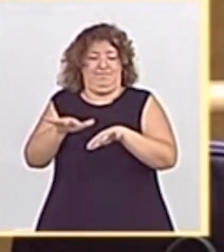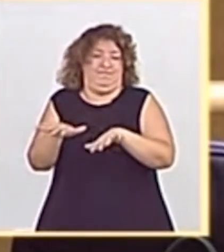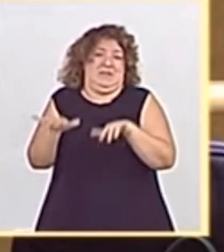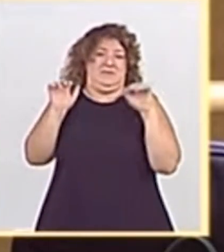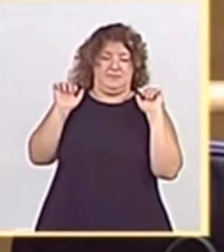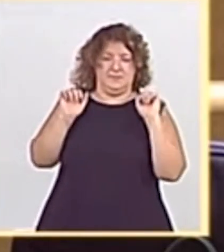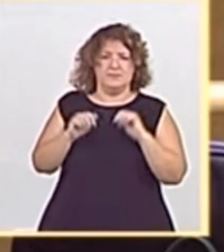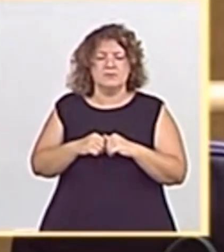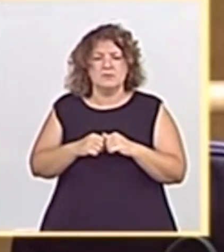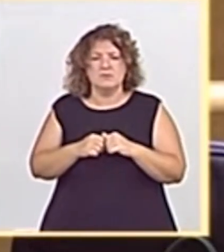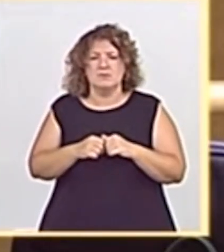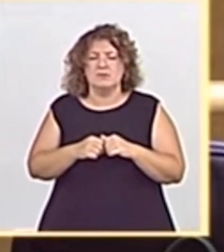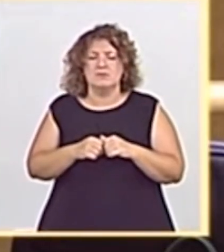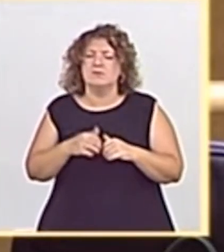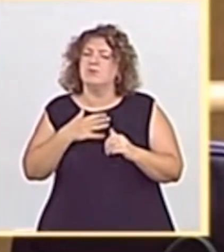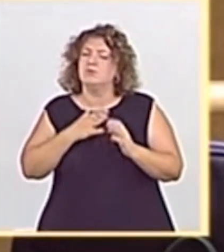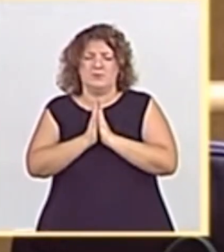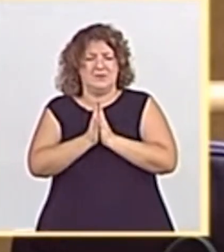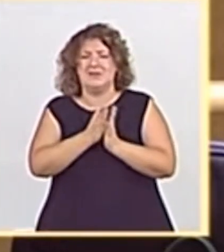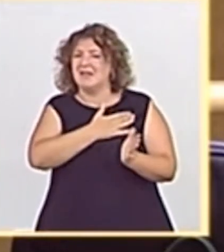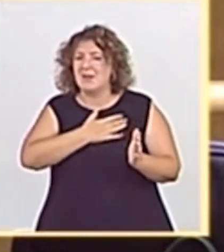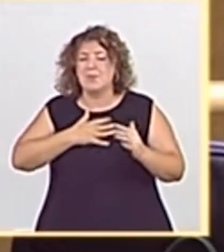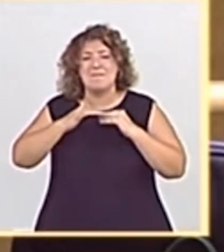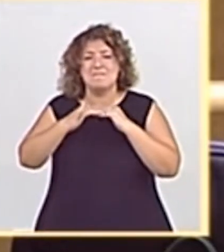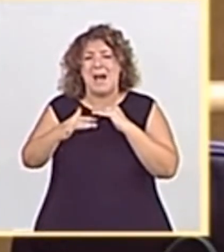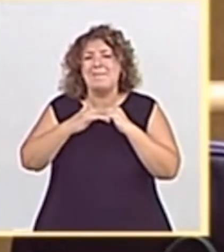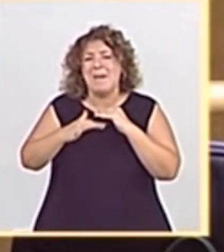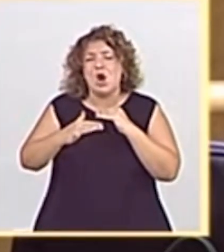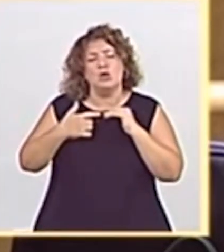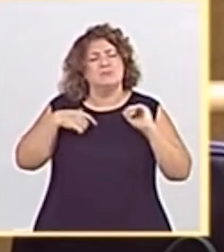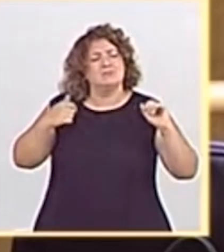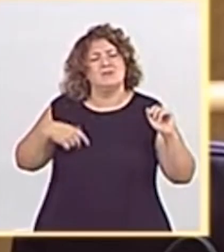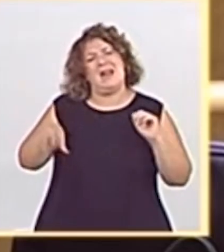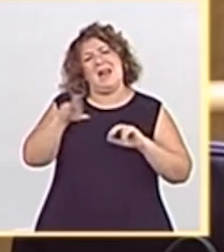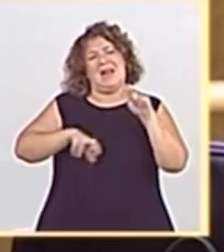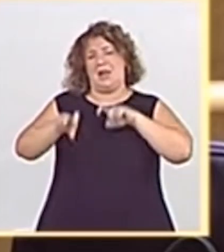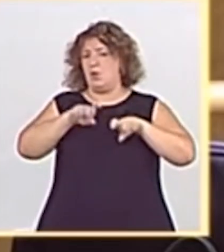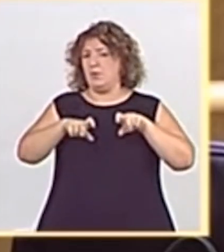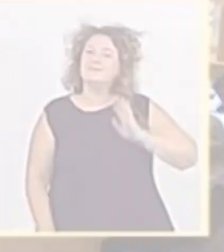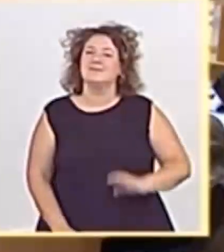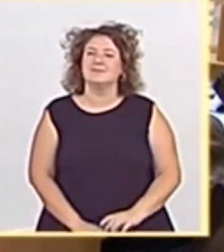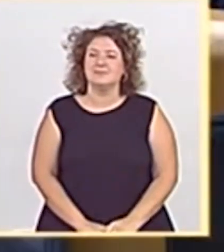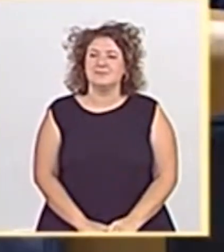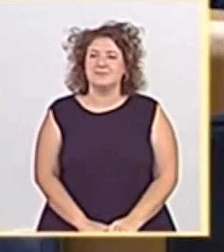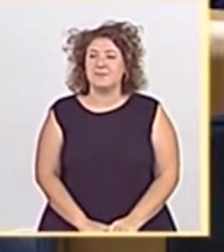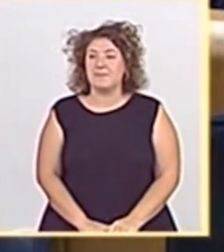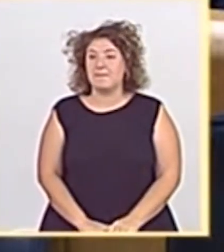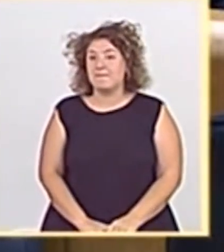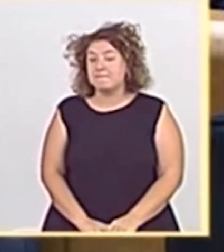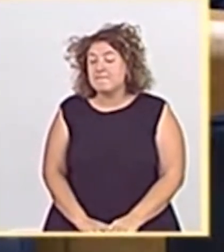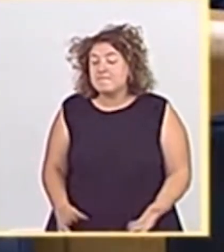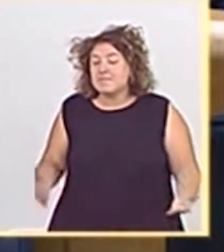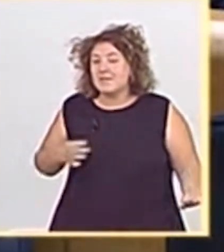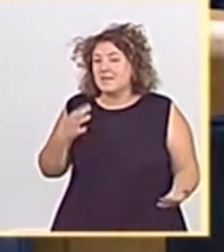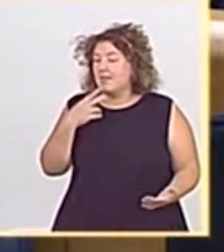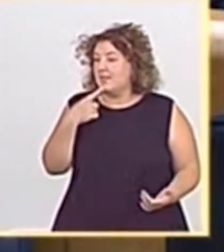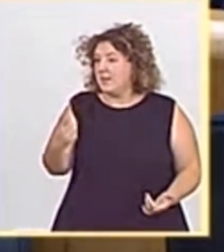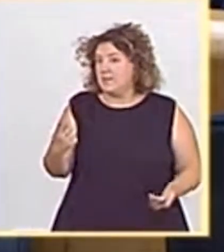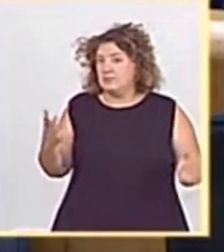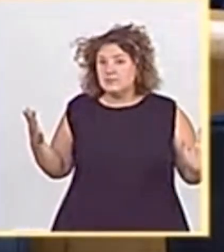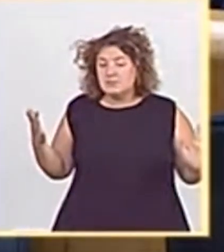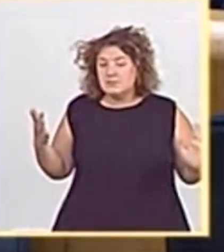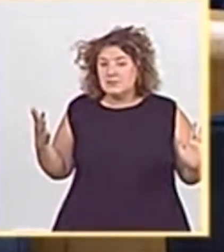queremos recuperar el mar menor, pero solos no podemos. He de decirle que me ha resultado